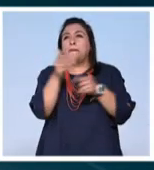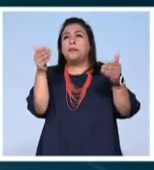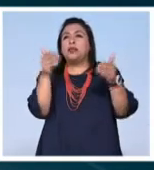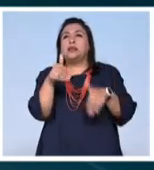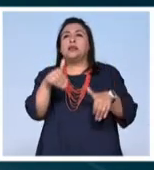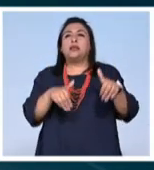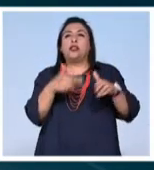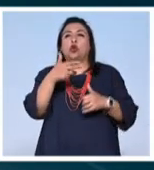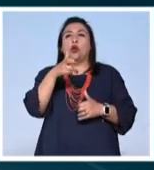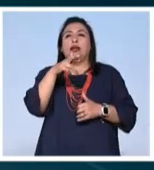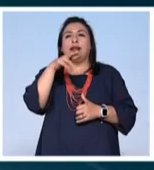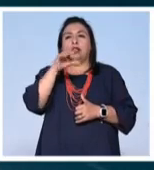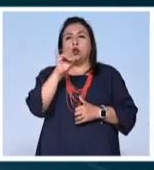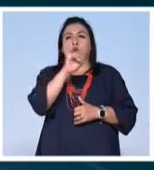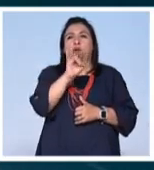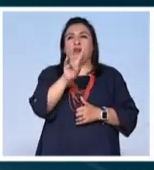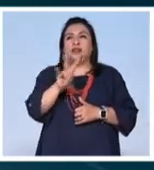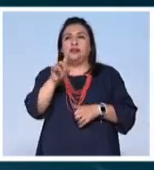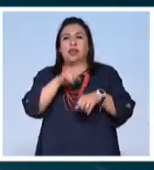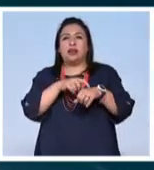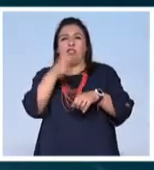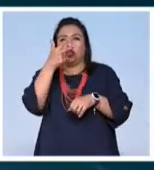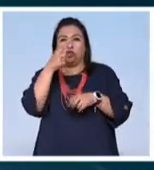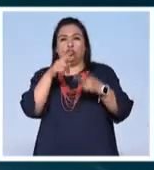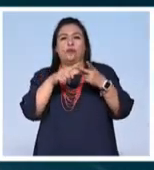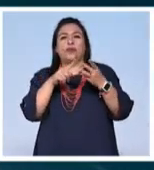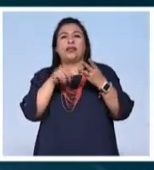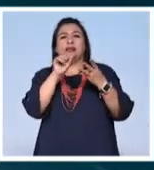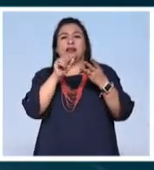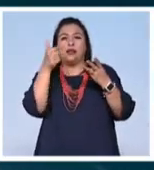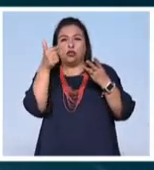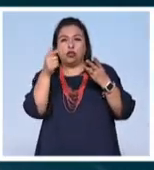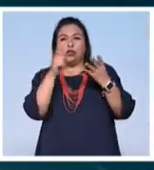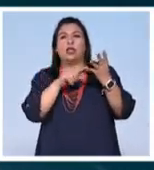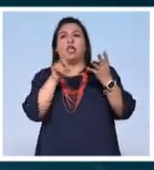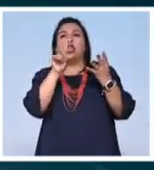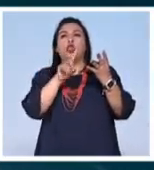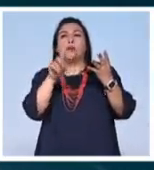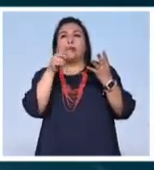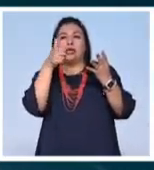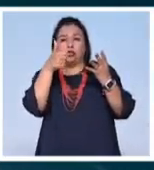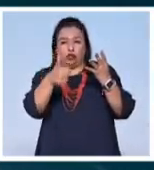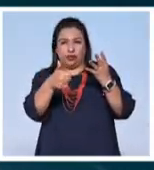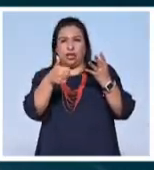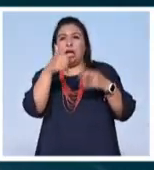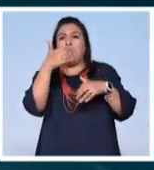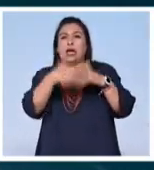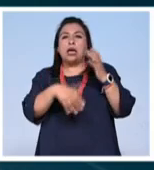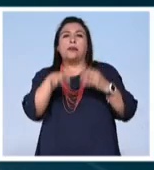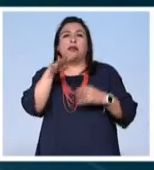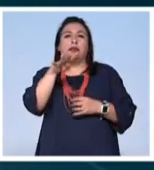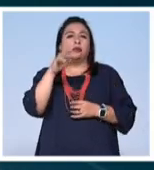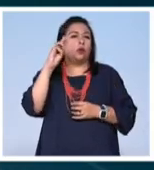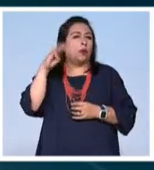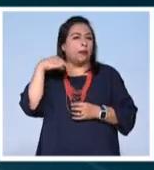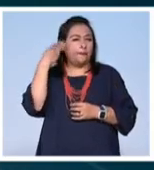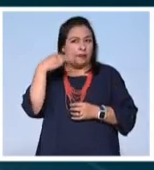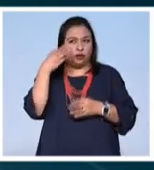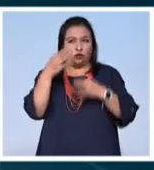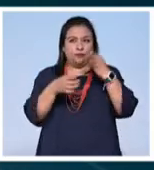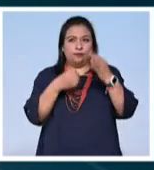presenta en el teatro helénico jueves y viernes a las 8 sábados a las 7 y domingos a las 6 hasta el 19 de marzo